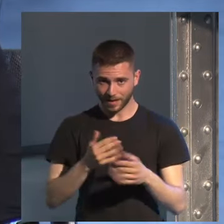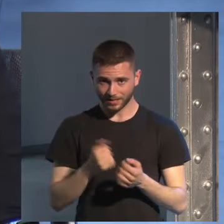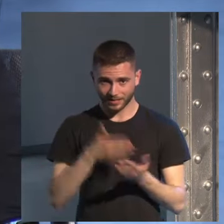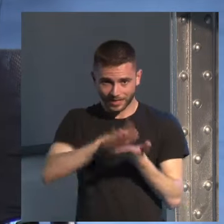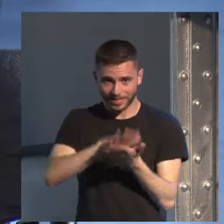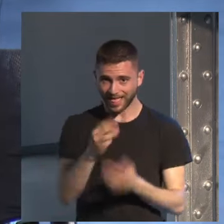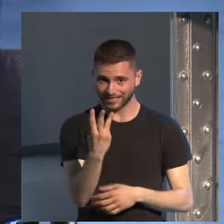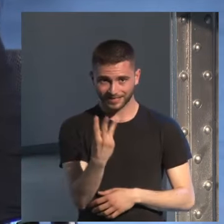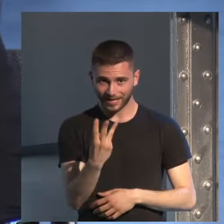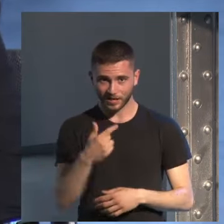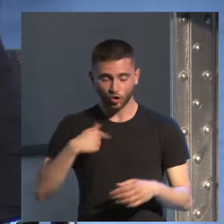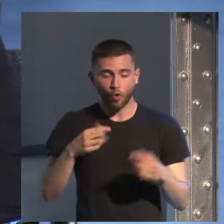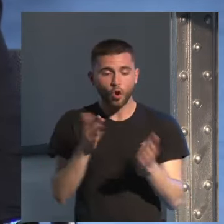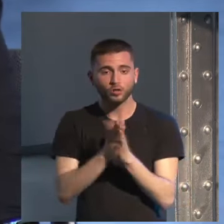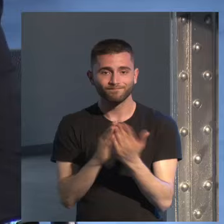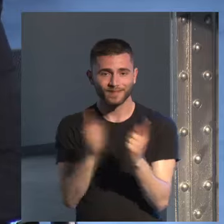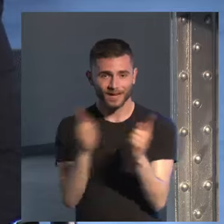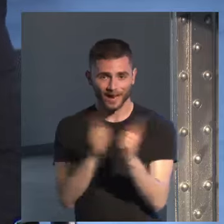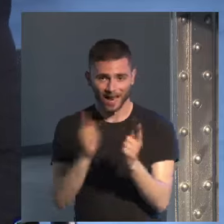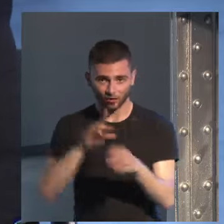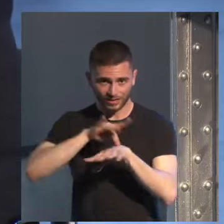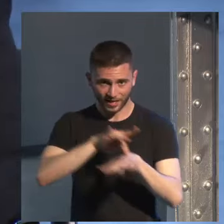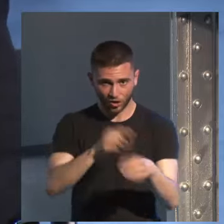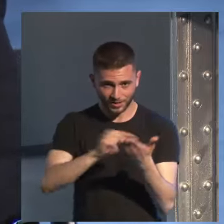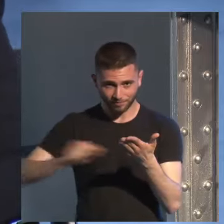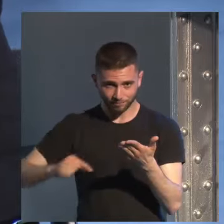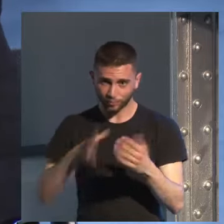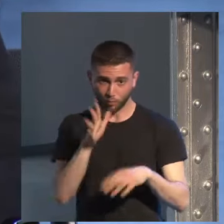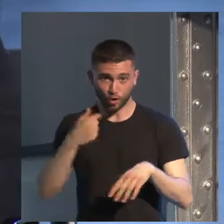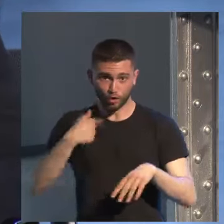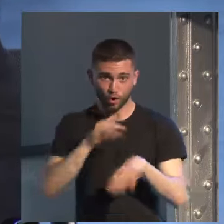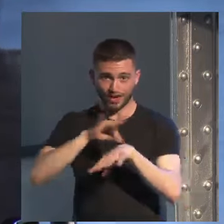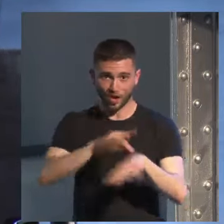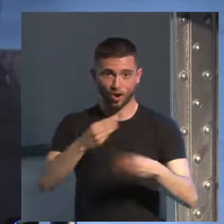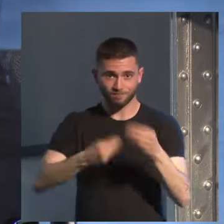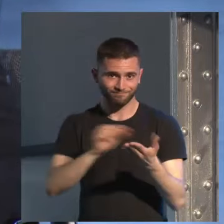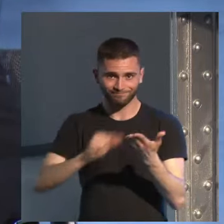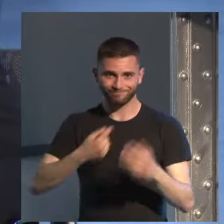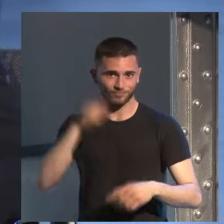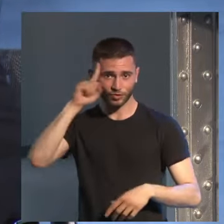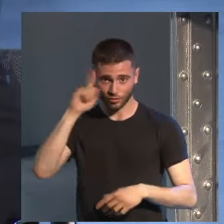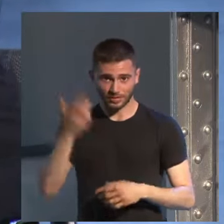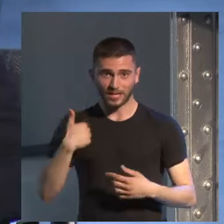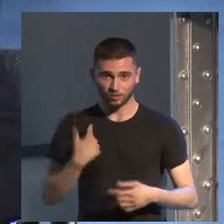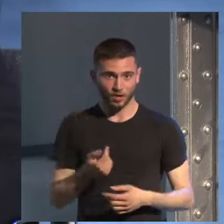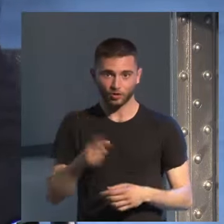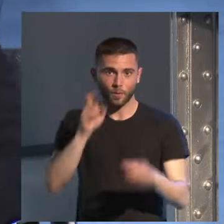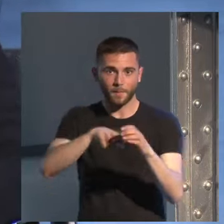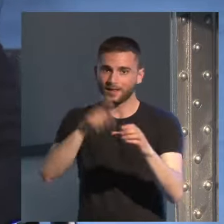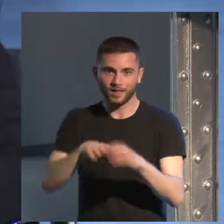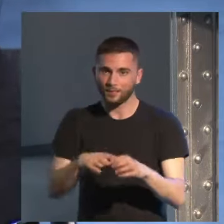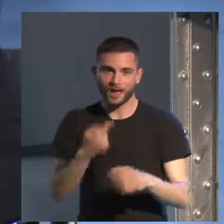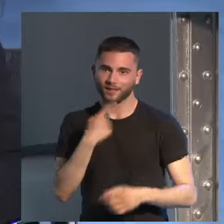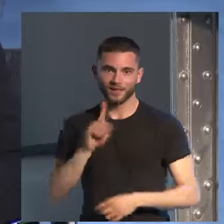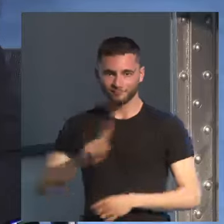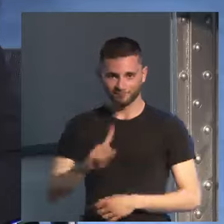Tuve que hacer unos relatos de los que los guionistas, porque yo no sé hacer guión y por lo tanto me negué a participar. No tengo ni idea de cómo